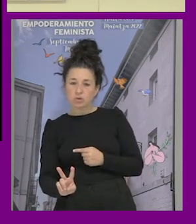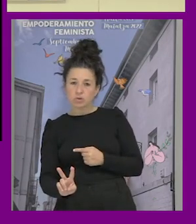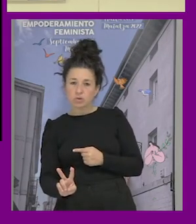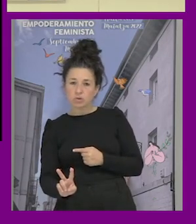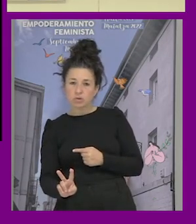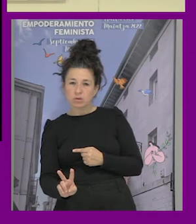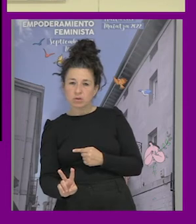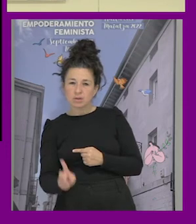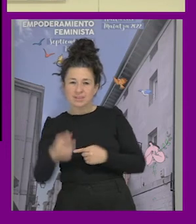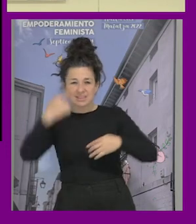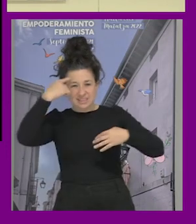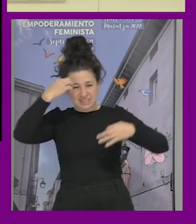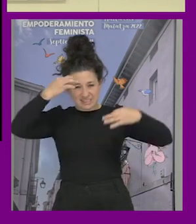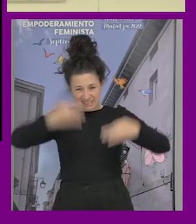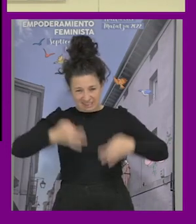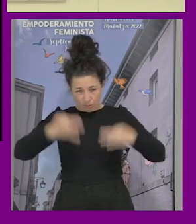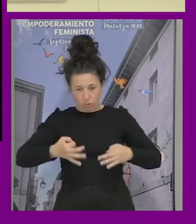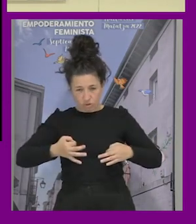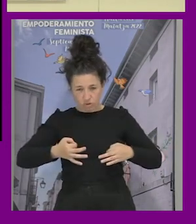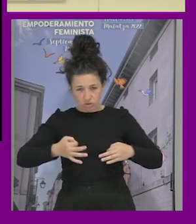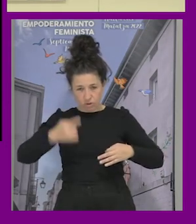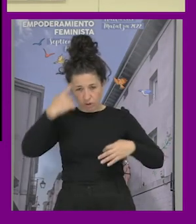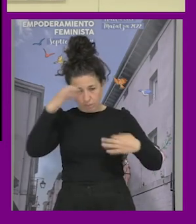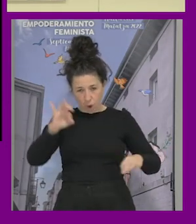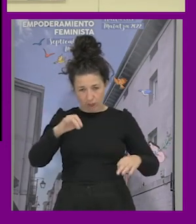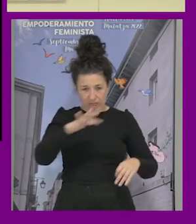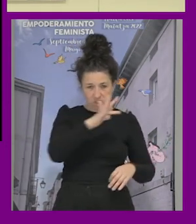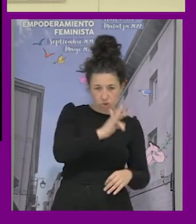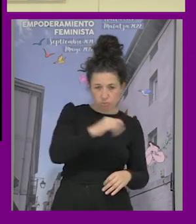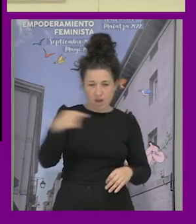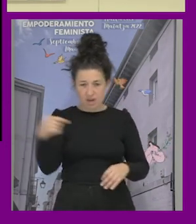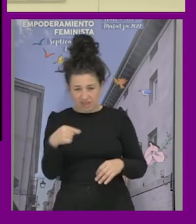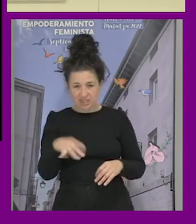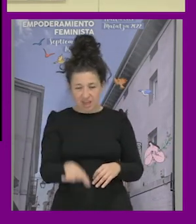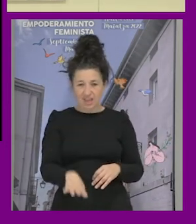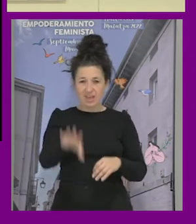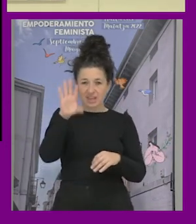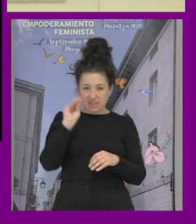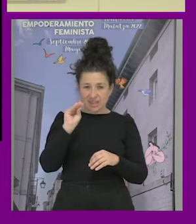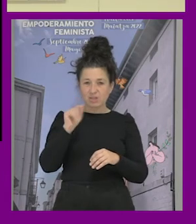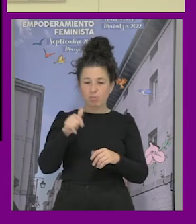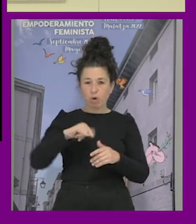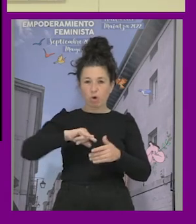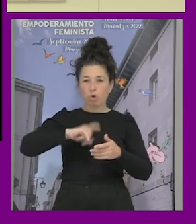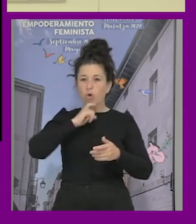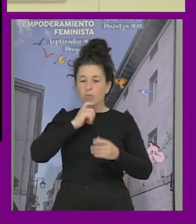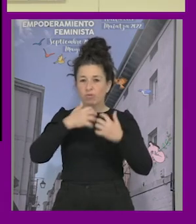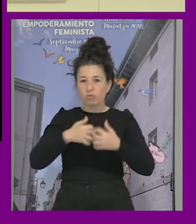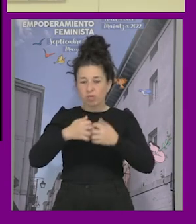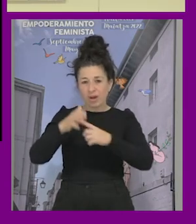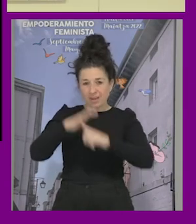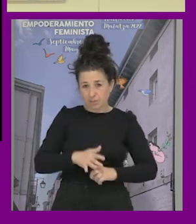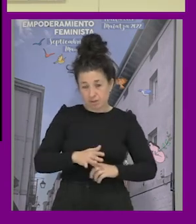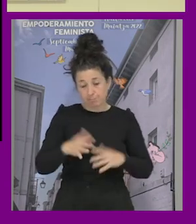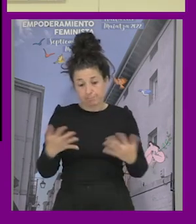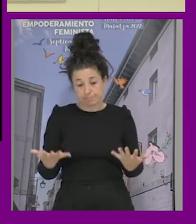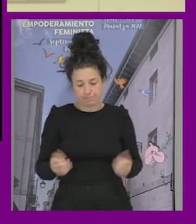¿estamos seguras que la lógica de sumar y restar nos ayuda a entender las dinámicas de la opresión? como